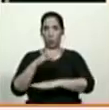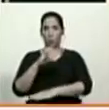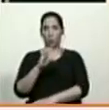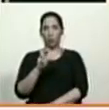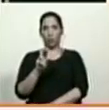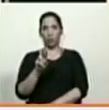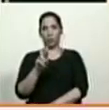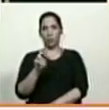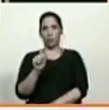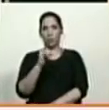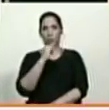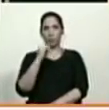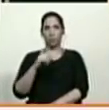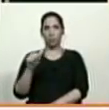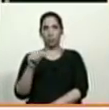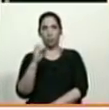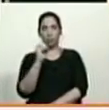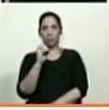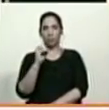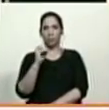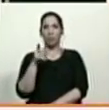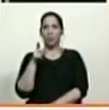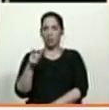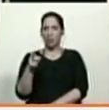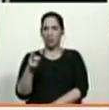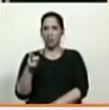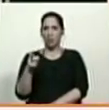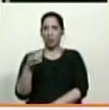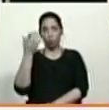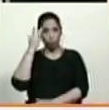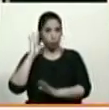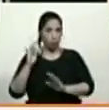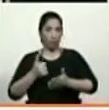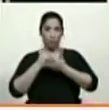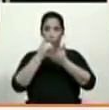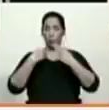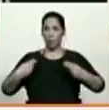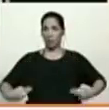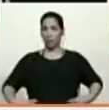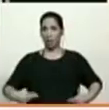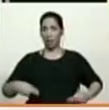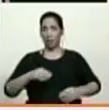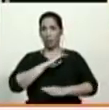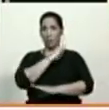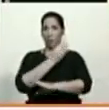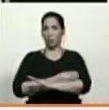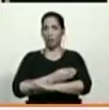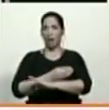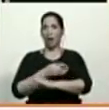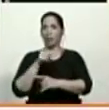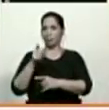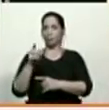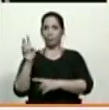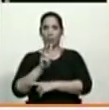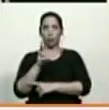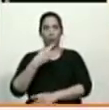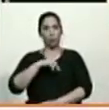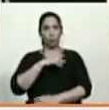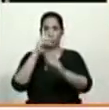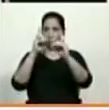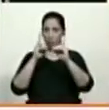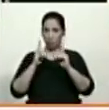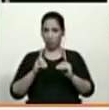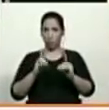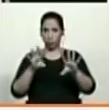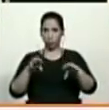servir de centro de acopio para una supuesta ayuda humanitaria forzada hacia Venezuela, hemos decidido tomar